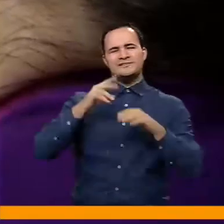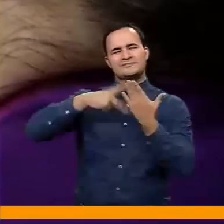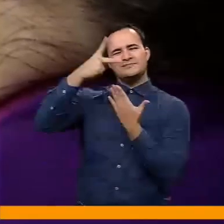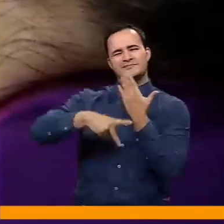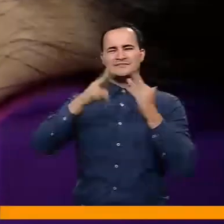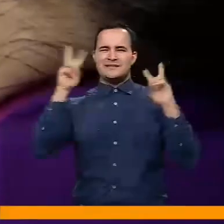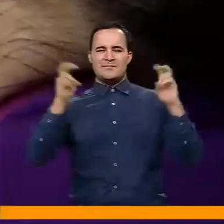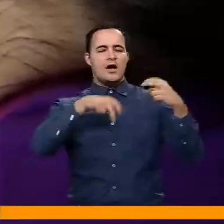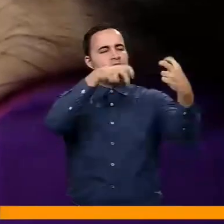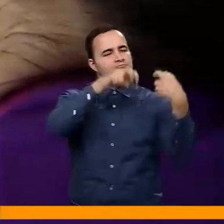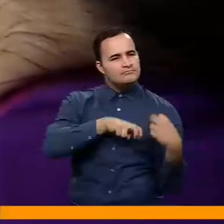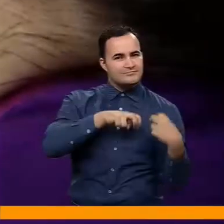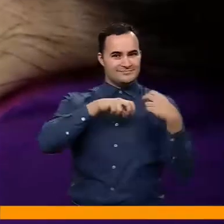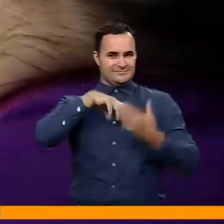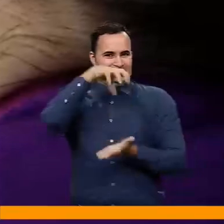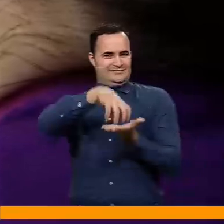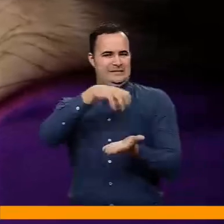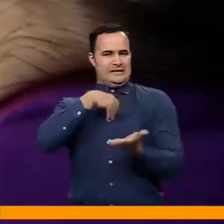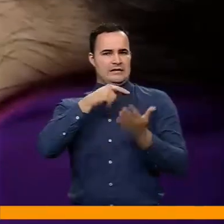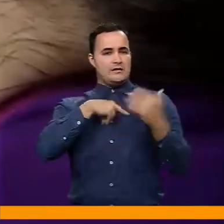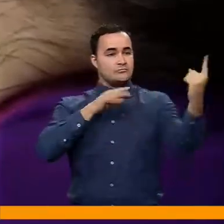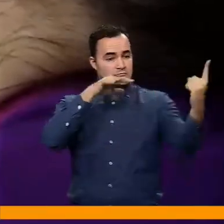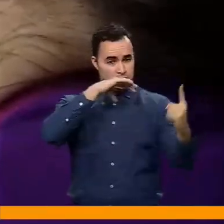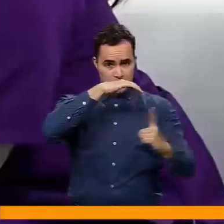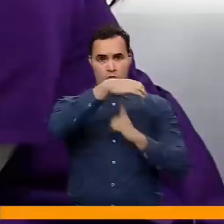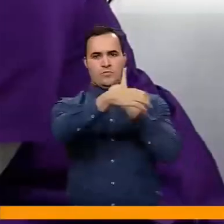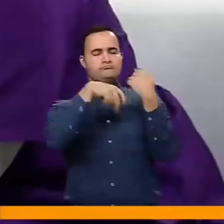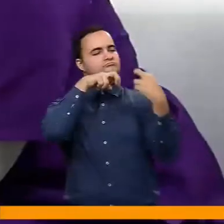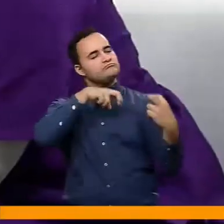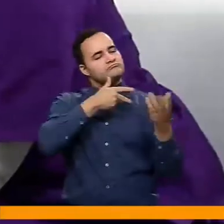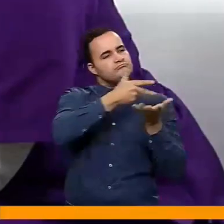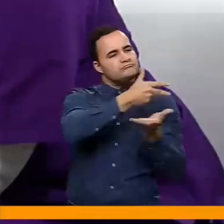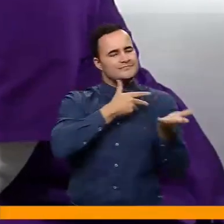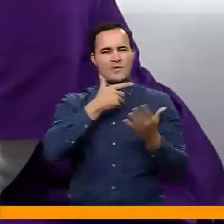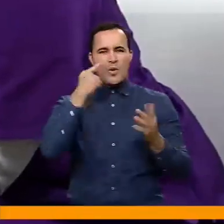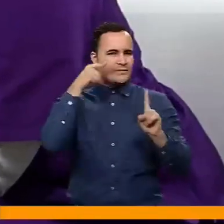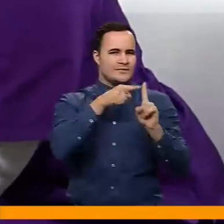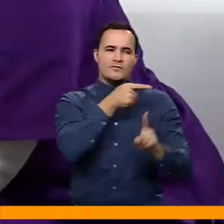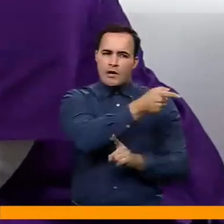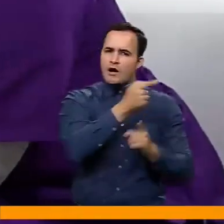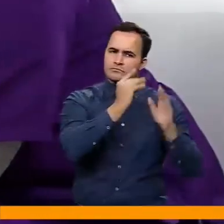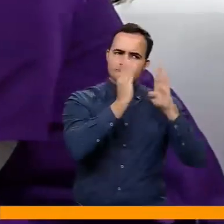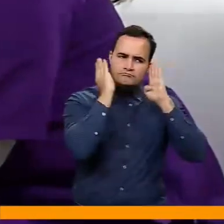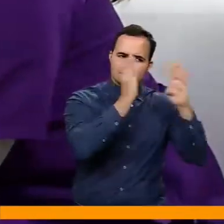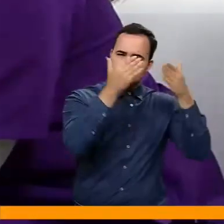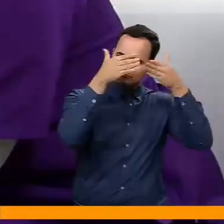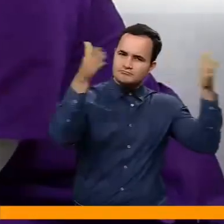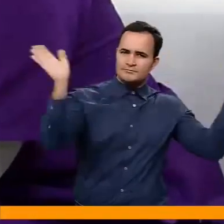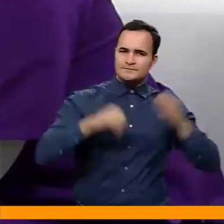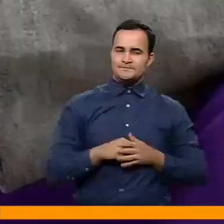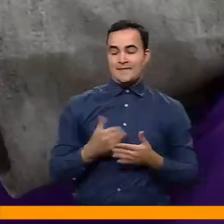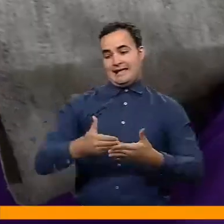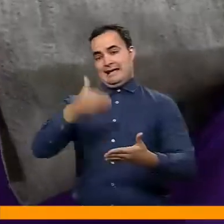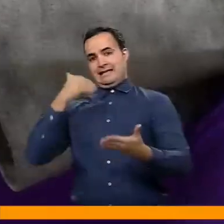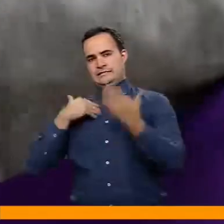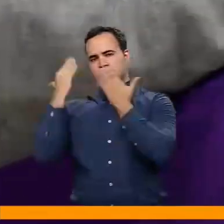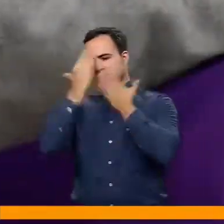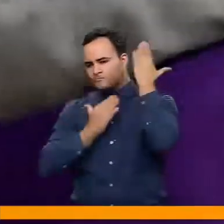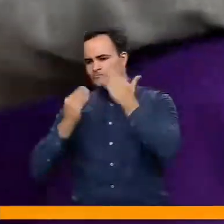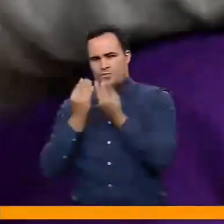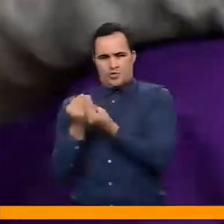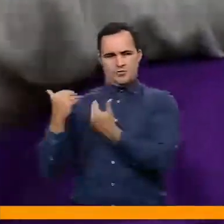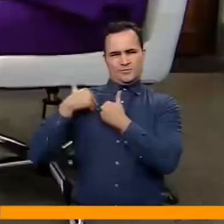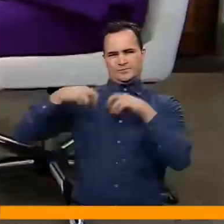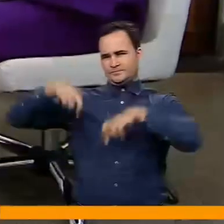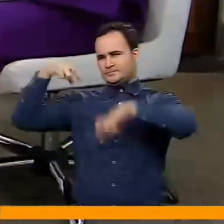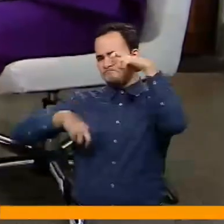escuchadero, más que solamente un espacio, lo que buscamos es motivar e incentivar esa escucha activa. En los grupos de estudio que hicimos